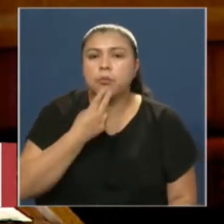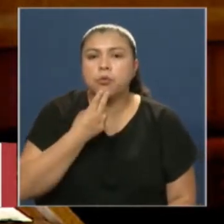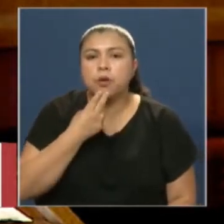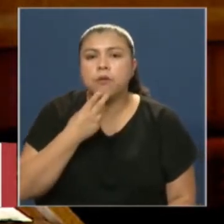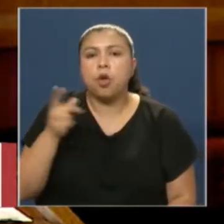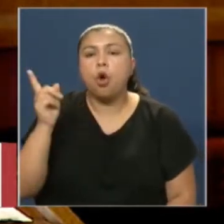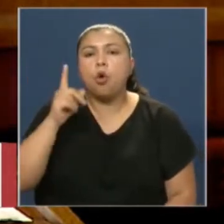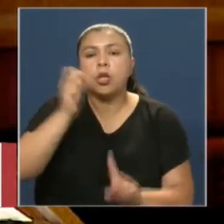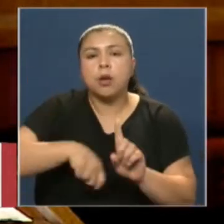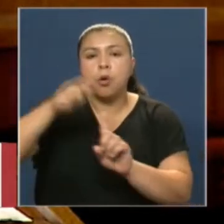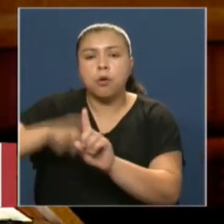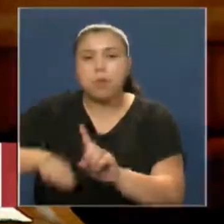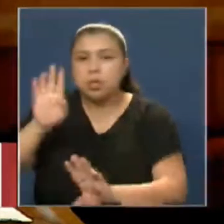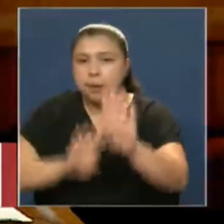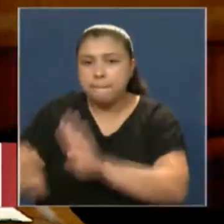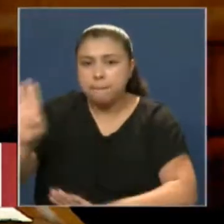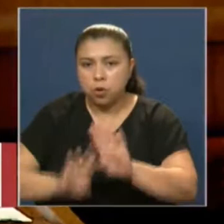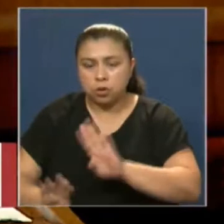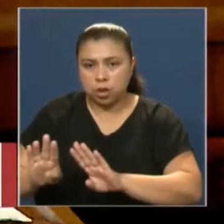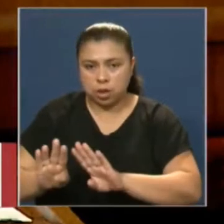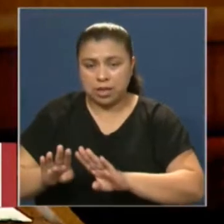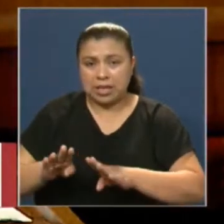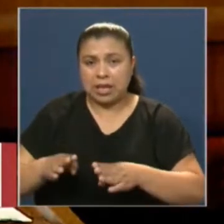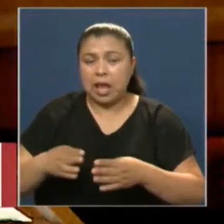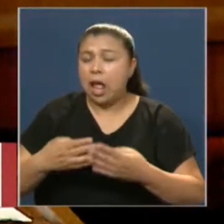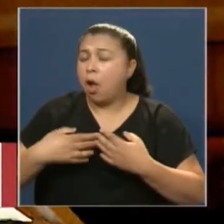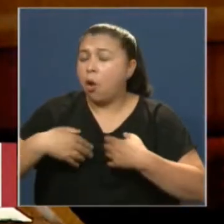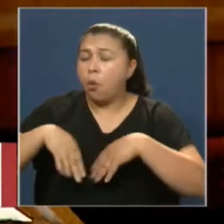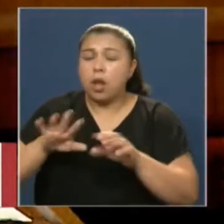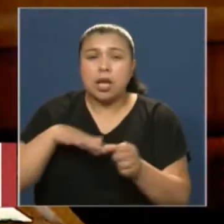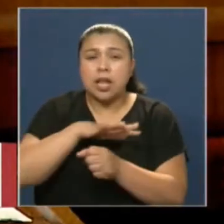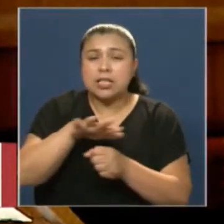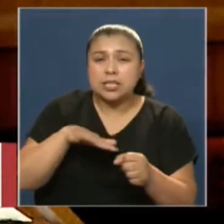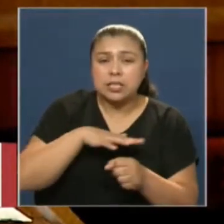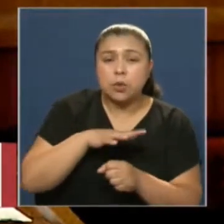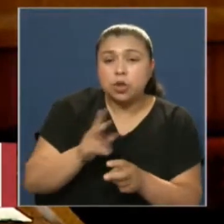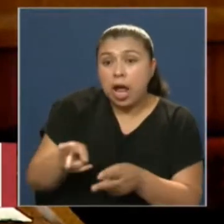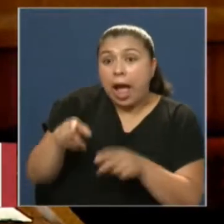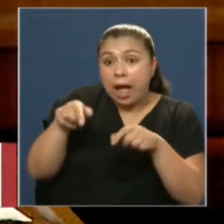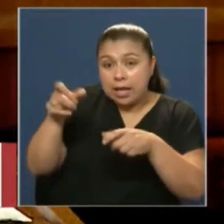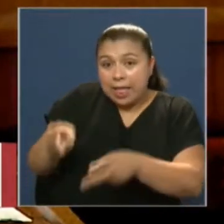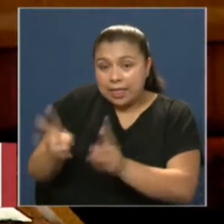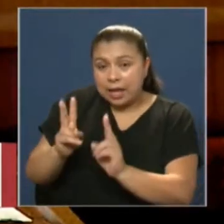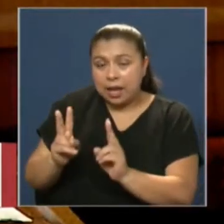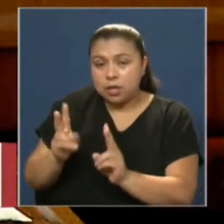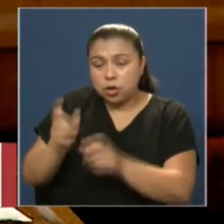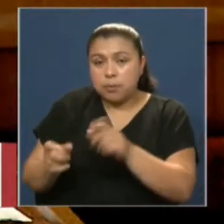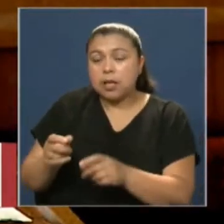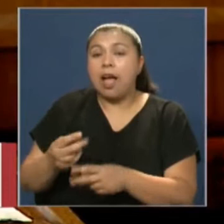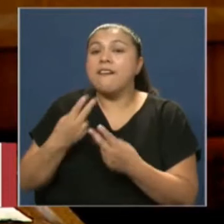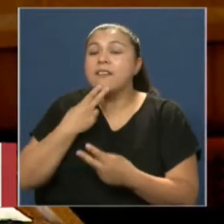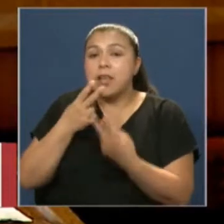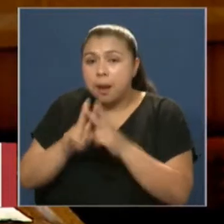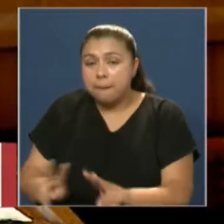últimos meses y proteger, antes de cualquier otra situación, el derecho de los chilenos a vivir en paz resguardando